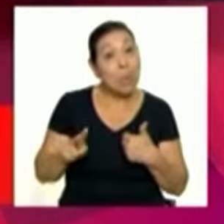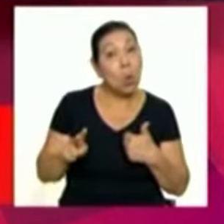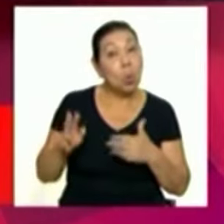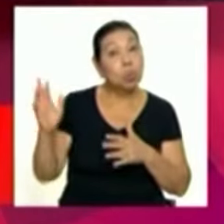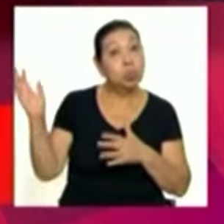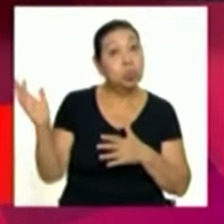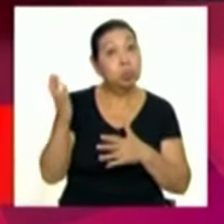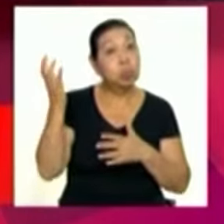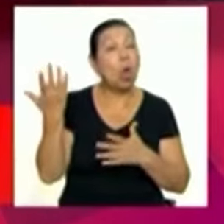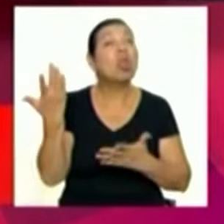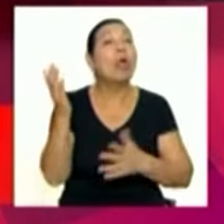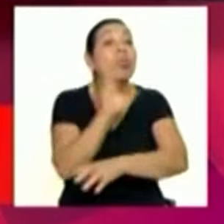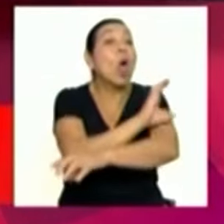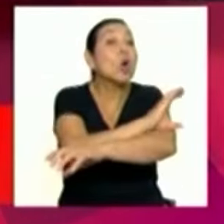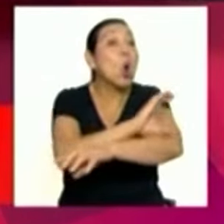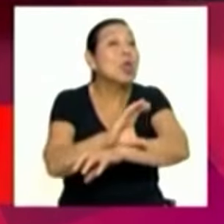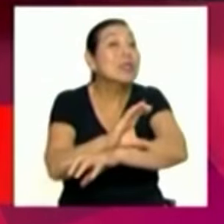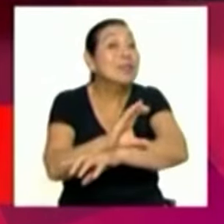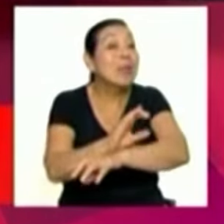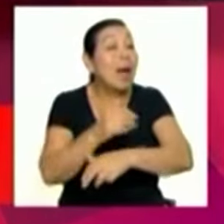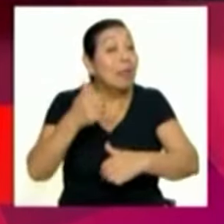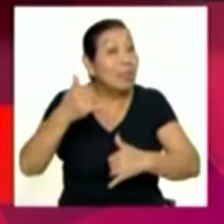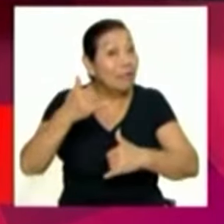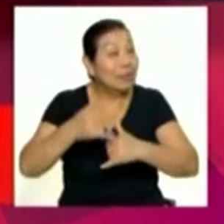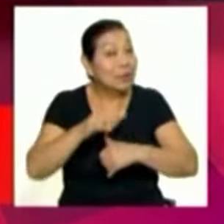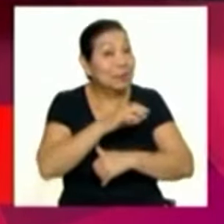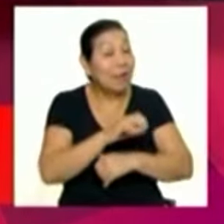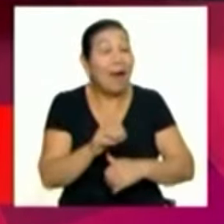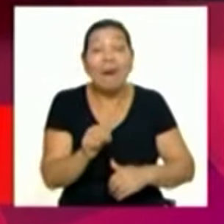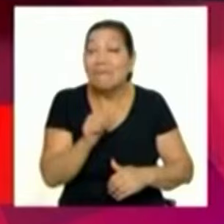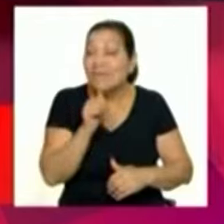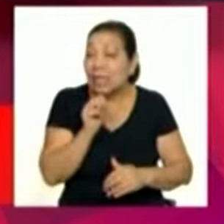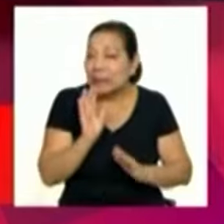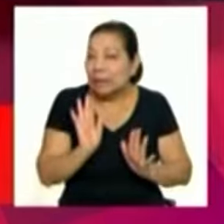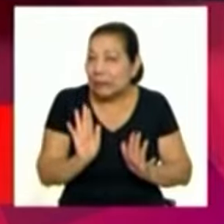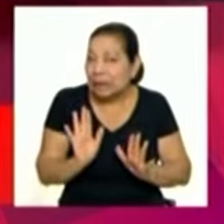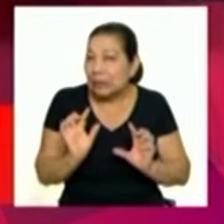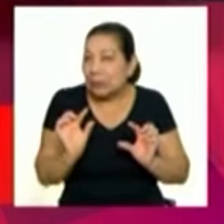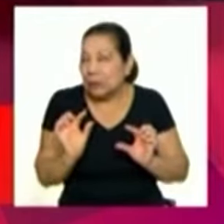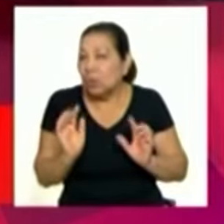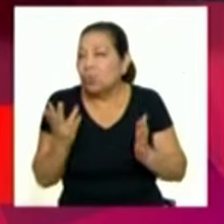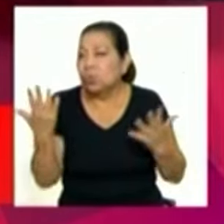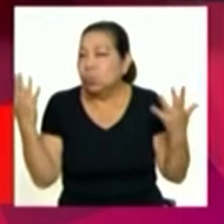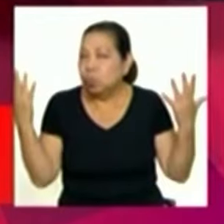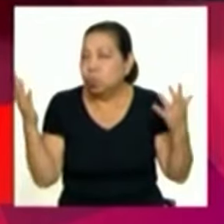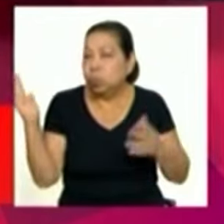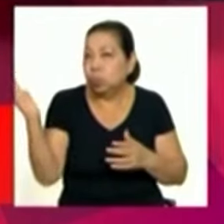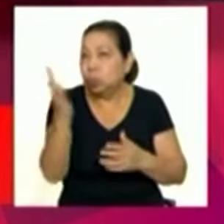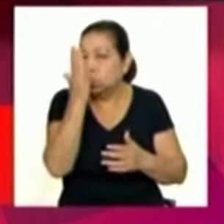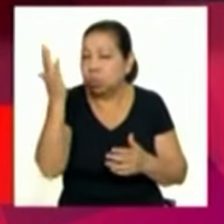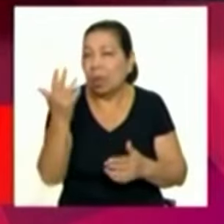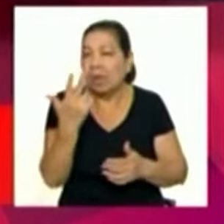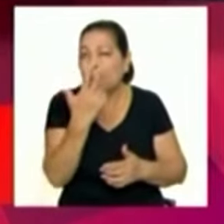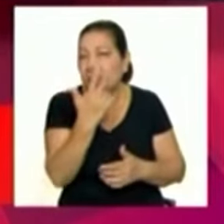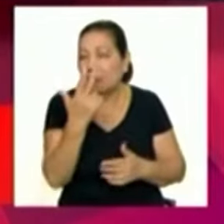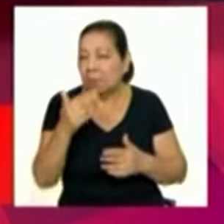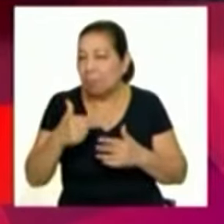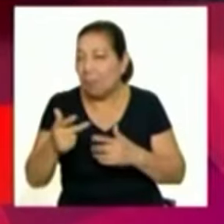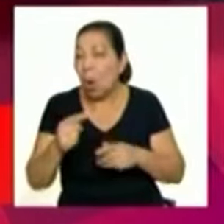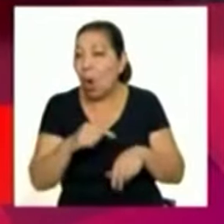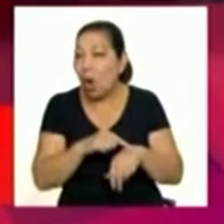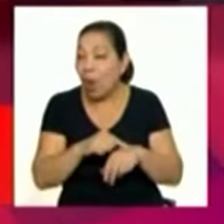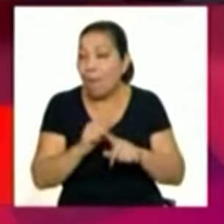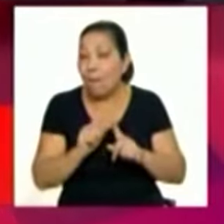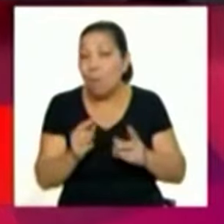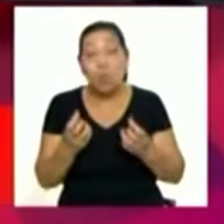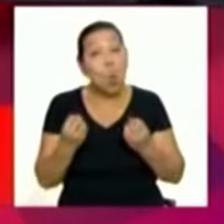viento en la costa. Ya lo mencionamos, este fin de semana todavía vamos a tener viento, velocidades sobre los 33 kilómetros por